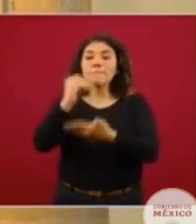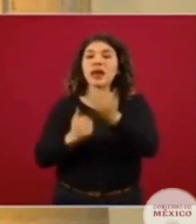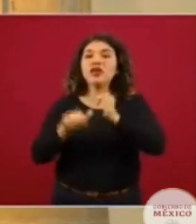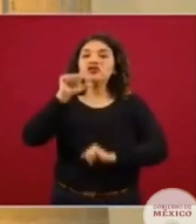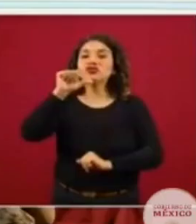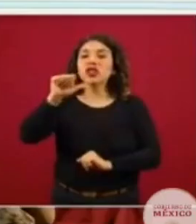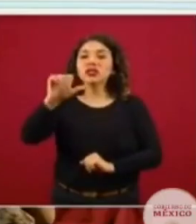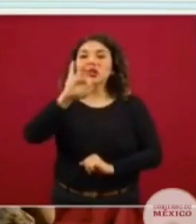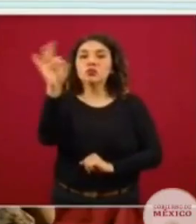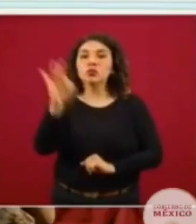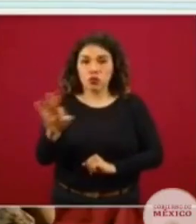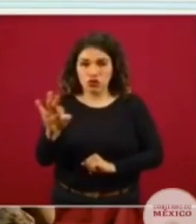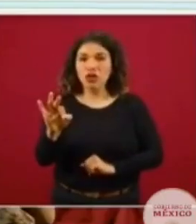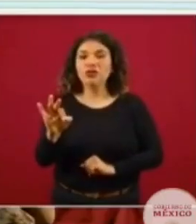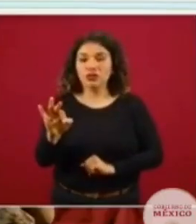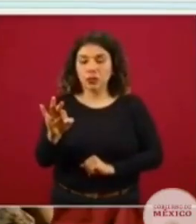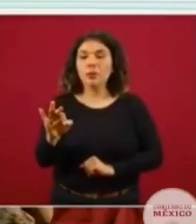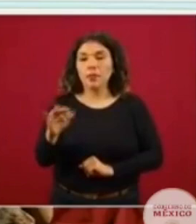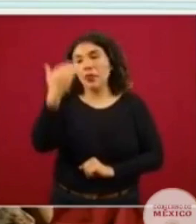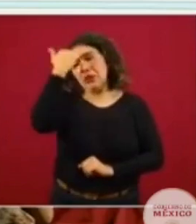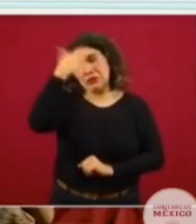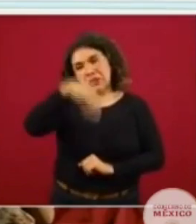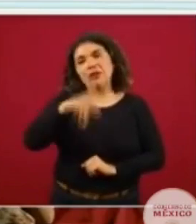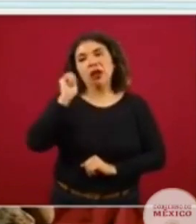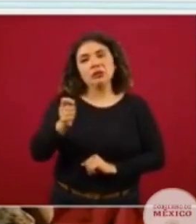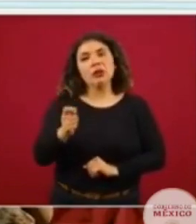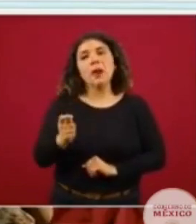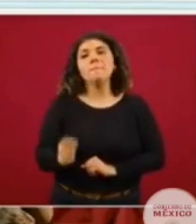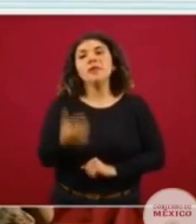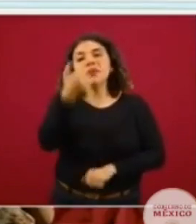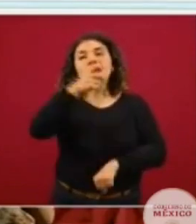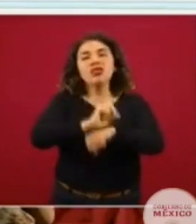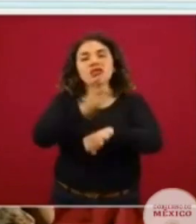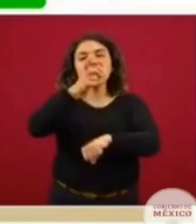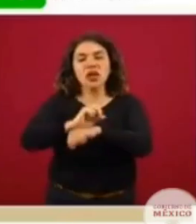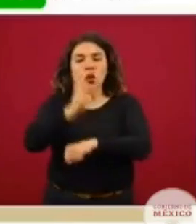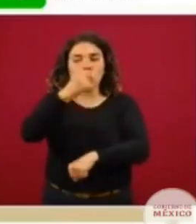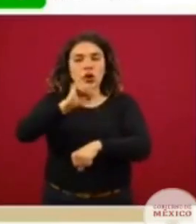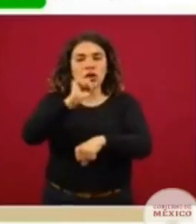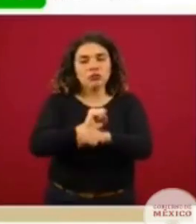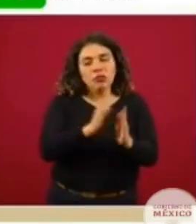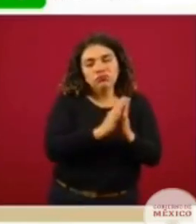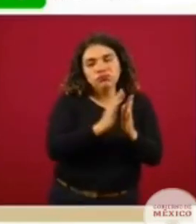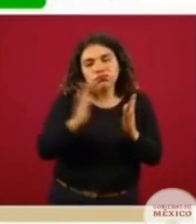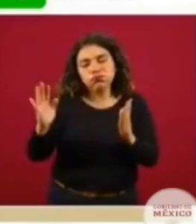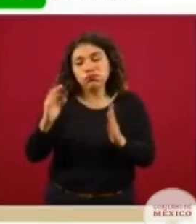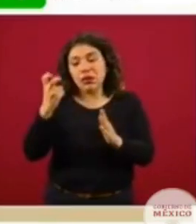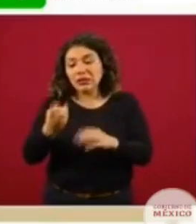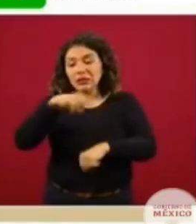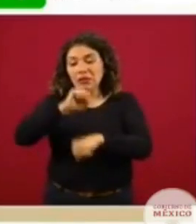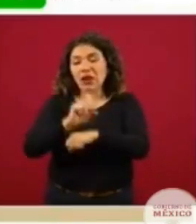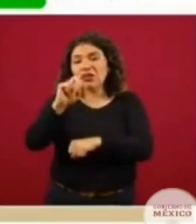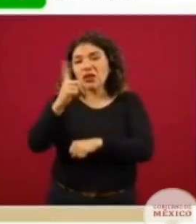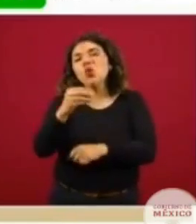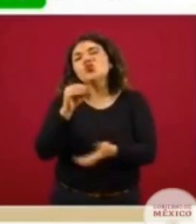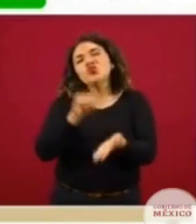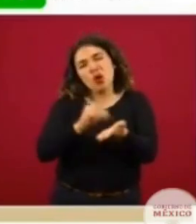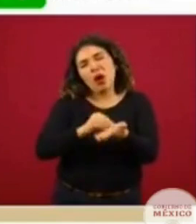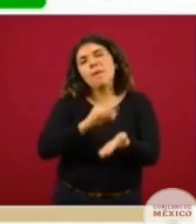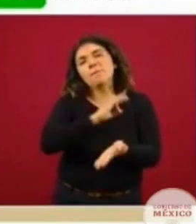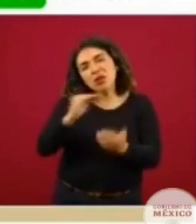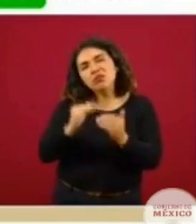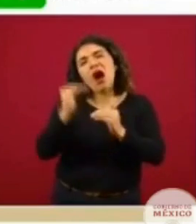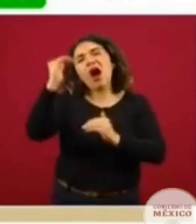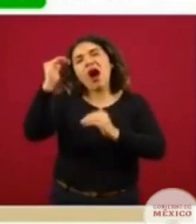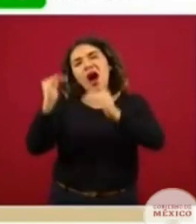16 por ciento, sabiendo que son los primeros días de la semana en donde la 31 todavía puede incrementarse y